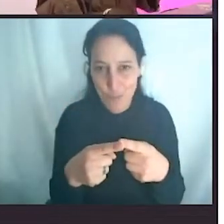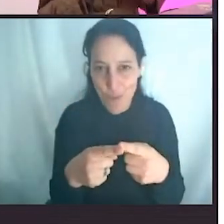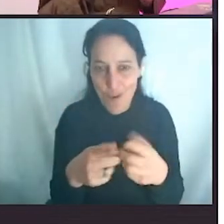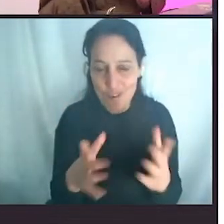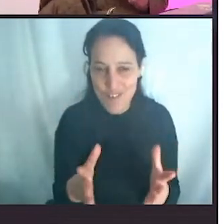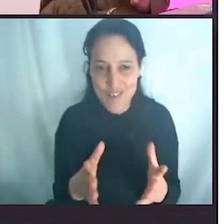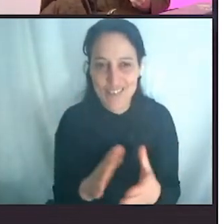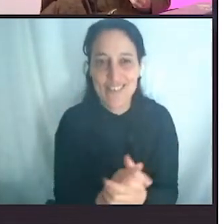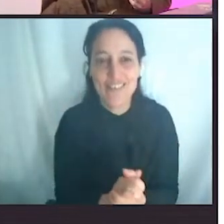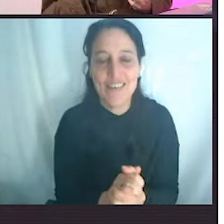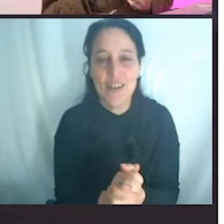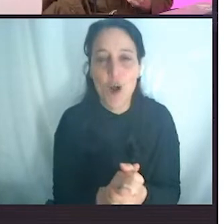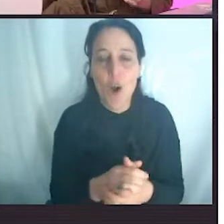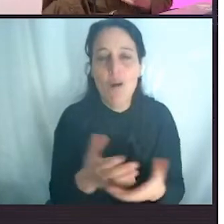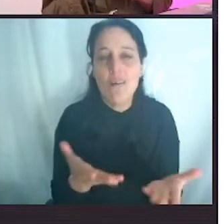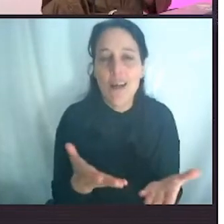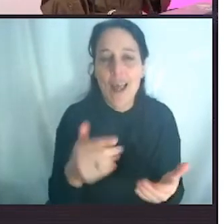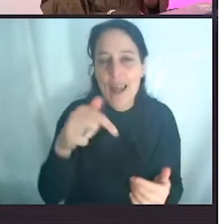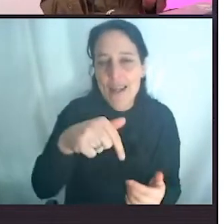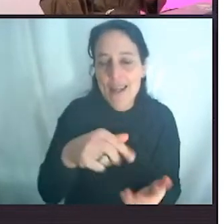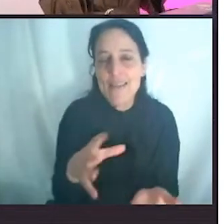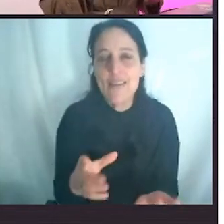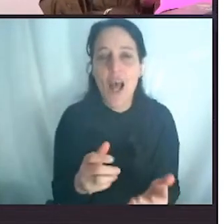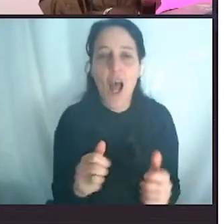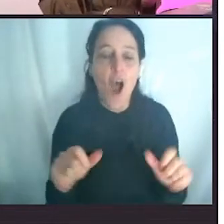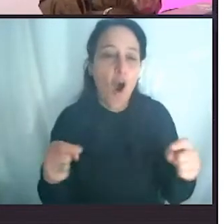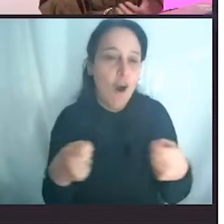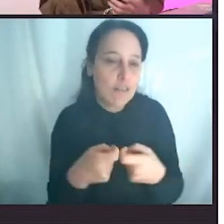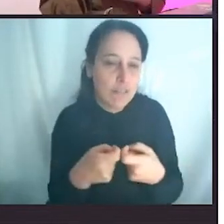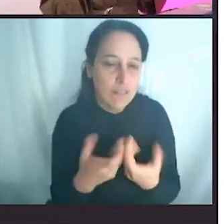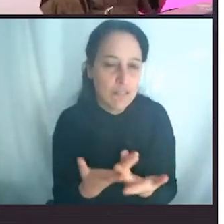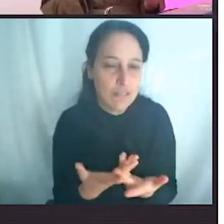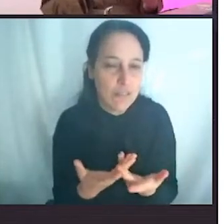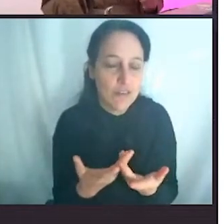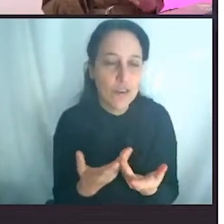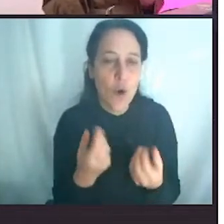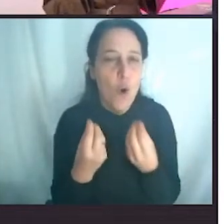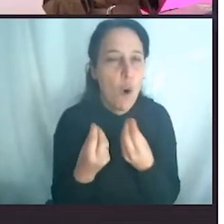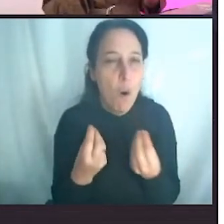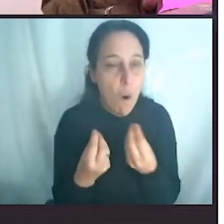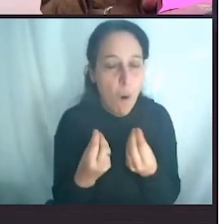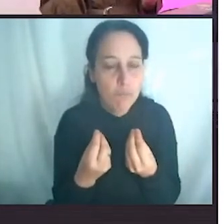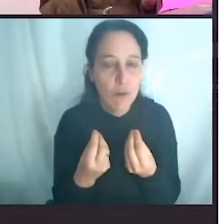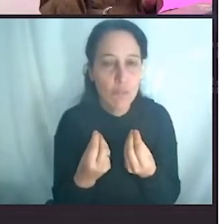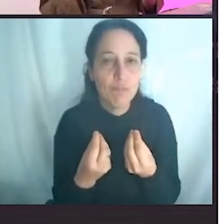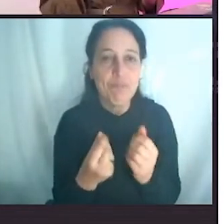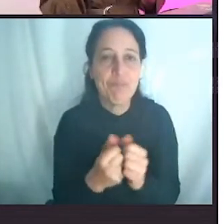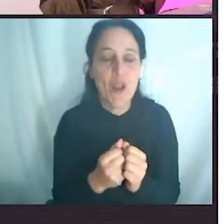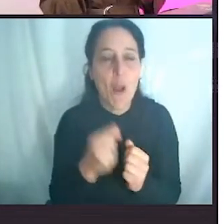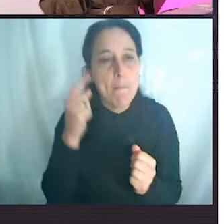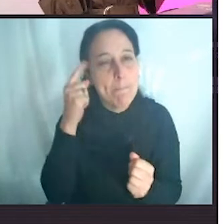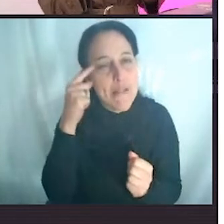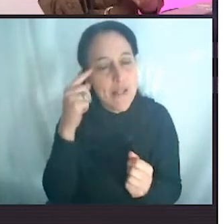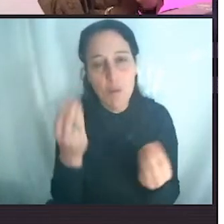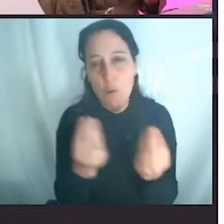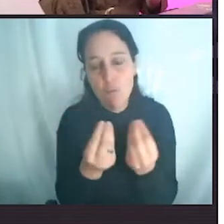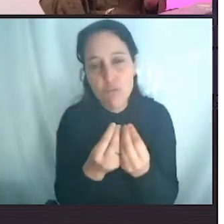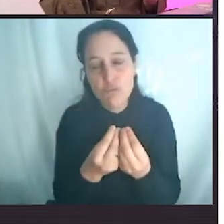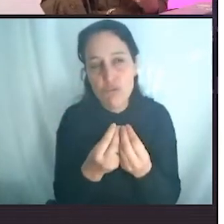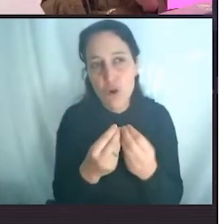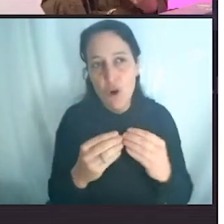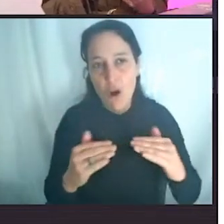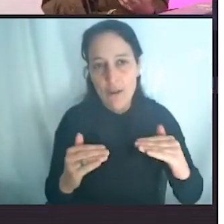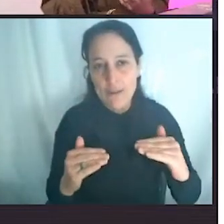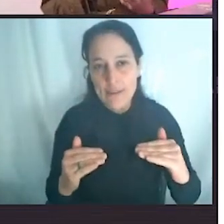Amplastify compartimos esa visión y esto de que para hablar de impacto tenemos que hablar de escala, de crecimiento. Y venimos trabajando